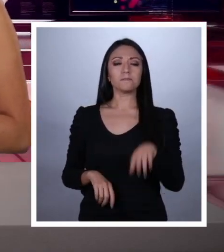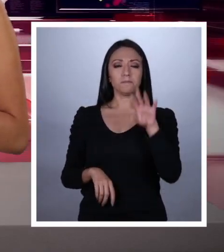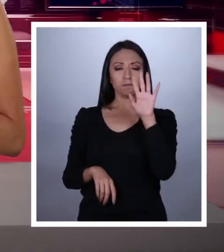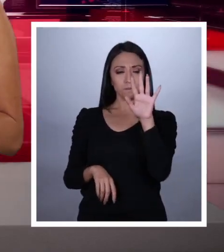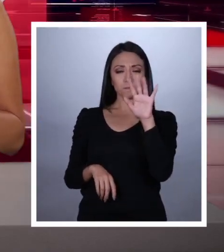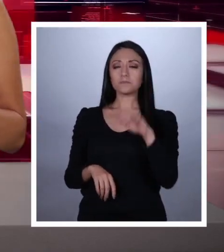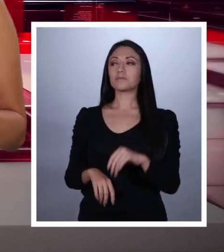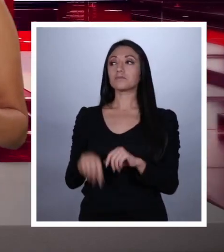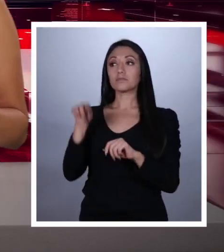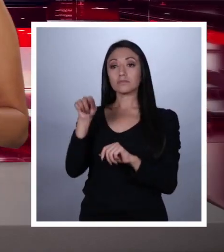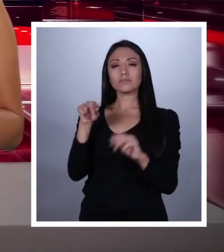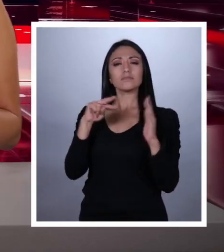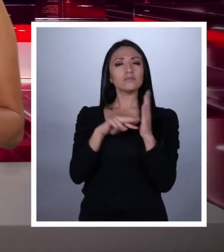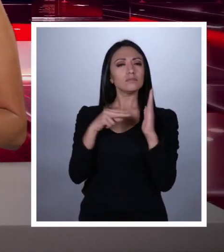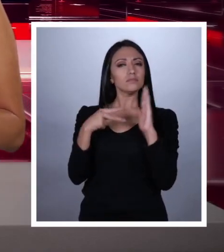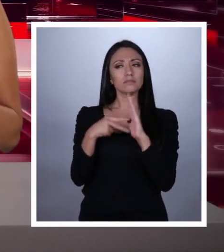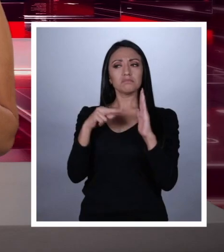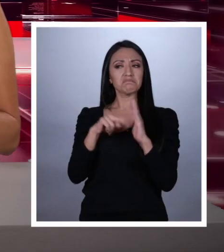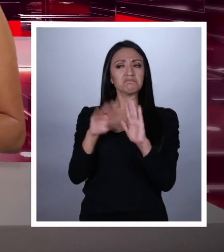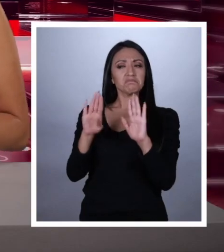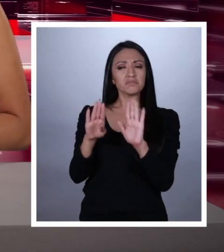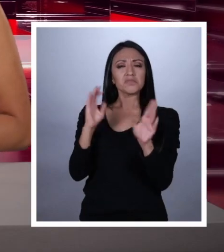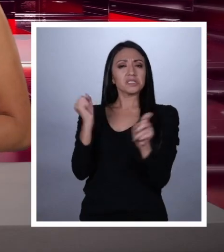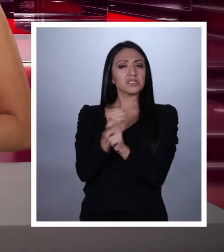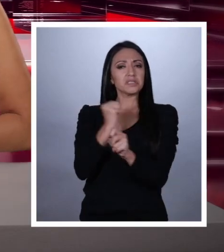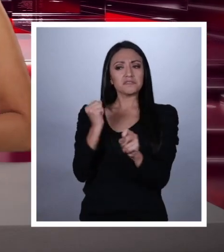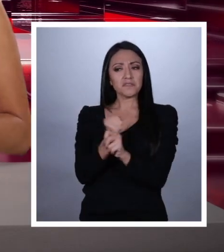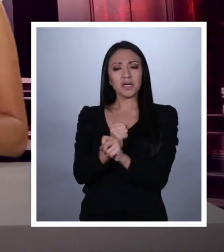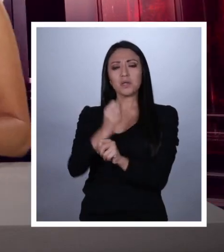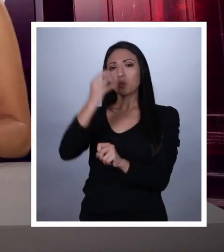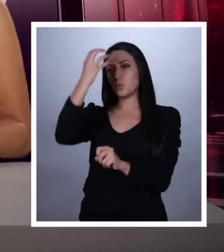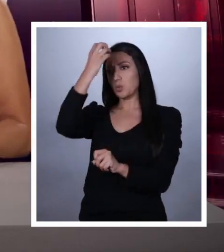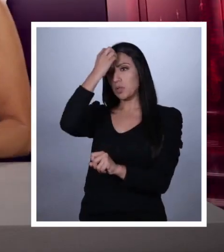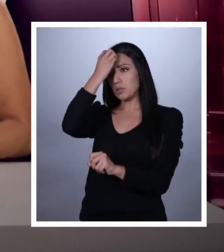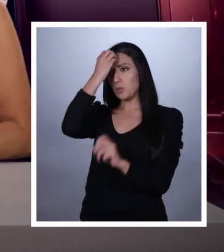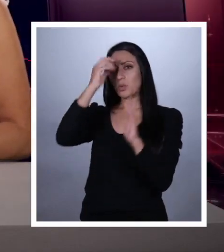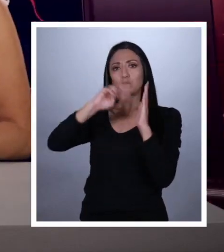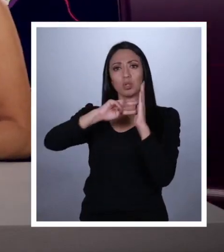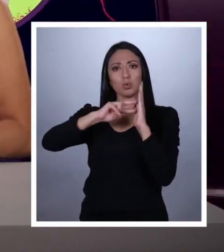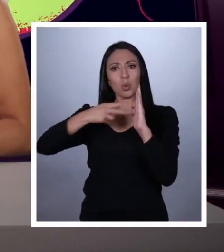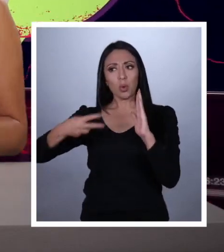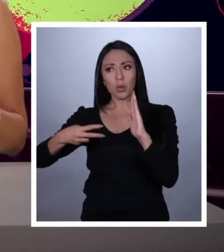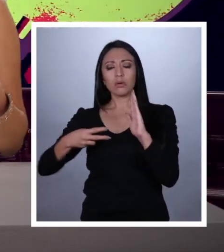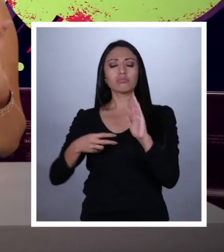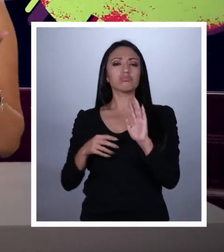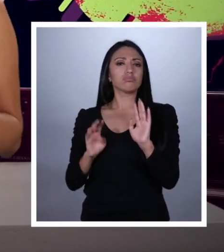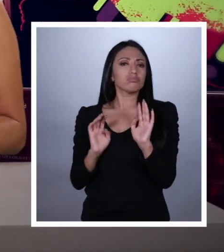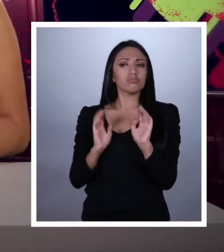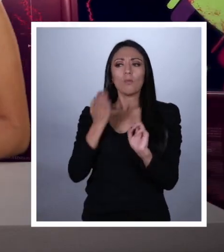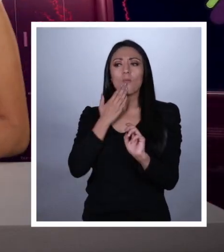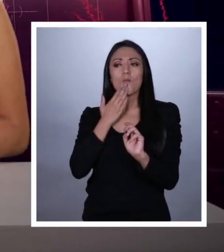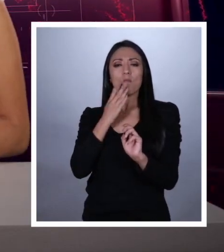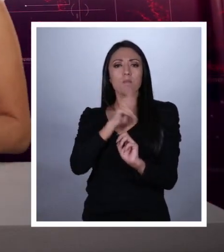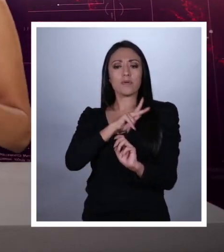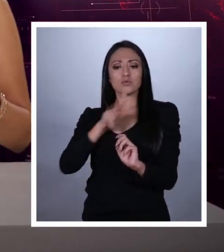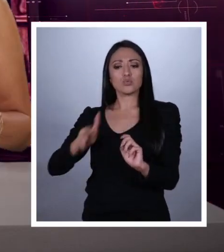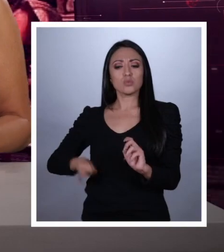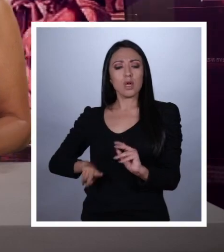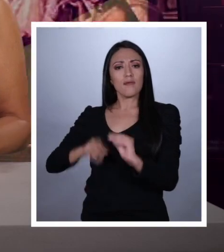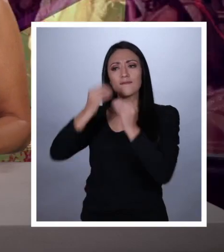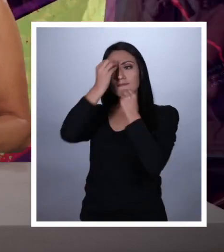Esta exclusión social puede darse por factores laborales, educativos, tecnológicos, de capacidad personal,